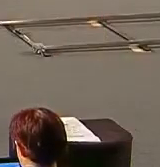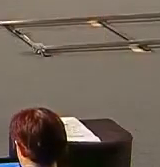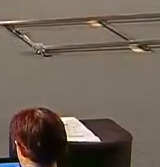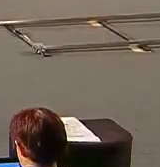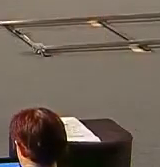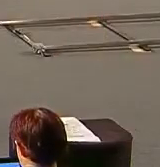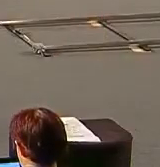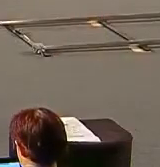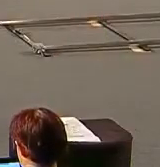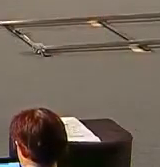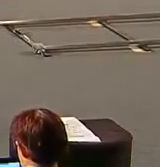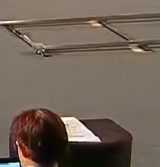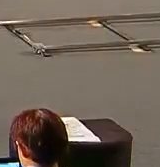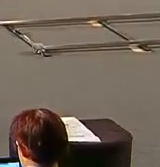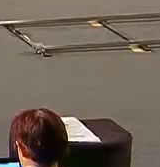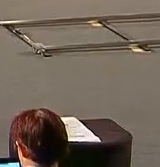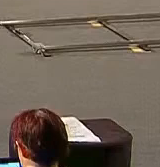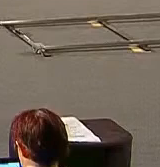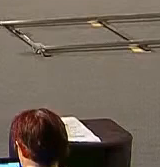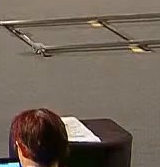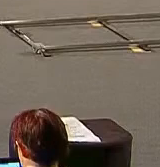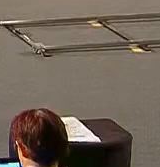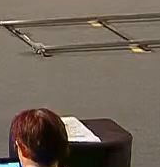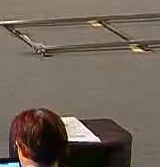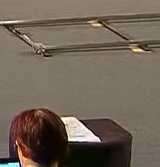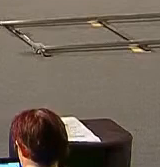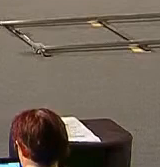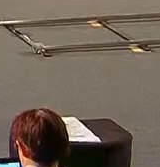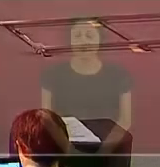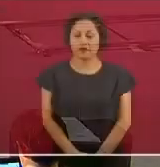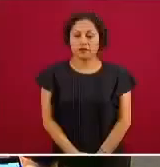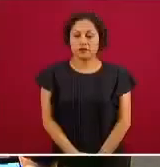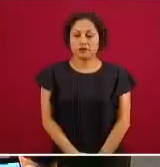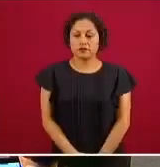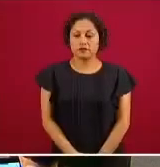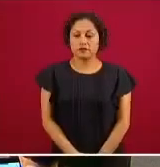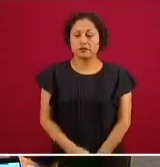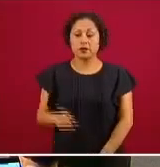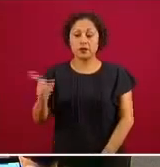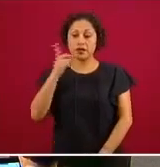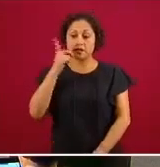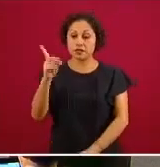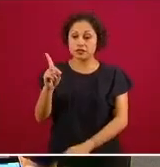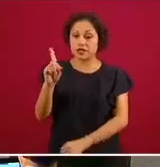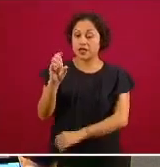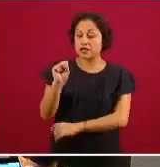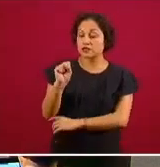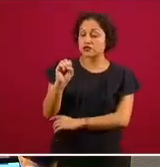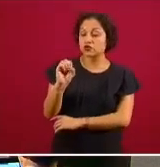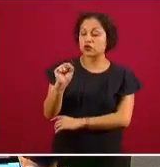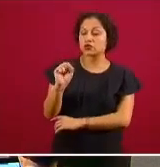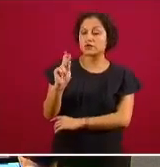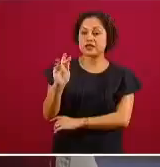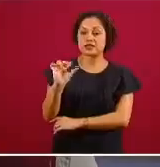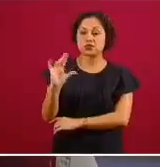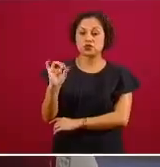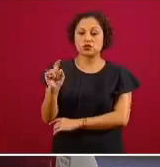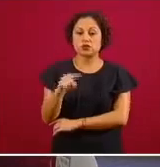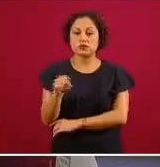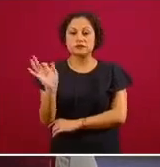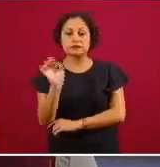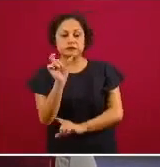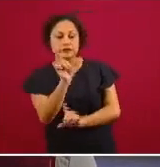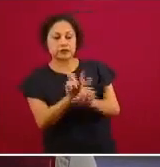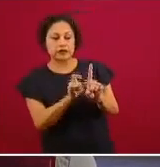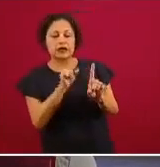ya utilizados sospechoso es sospechoso de tener COVID es una persona de cualquier edad que presenta los signos clínicos